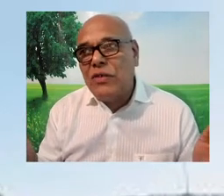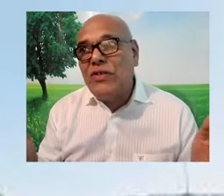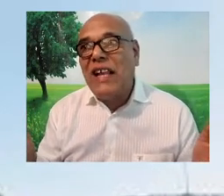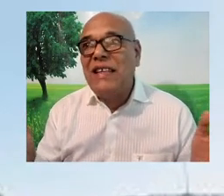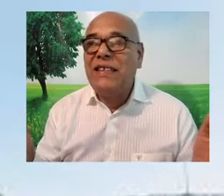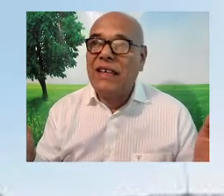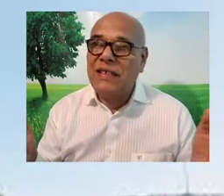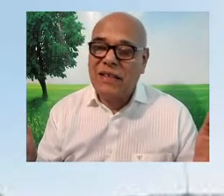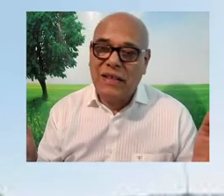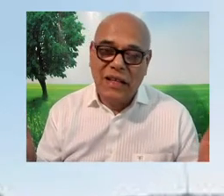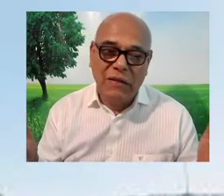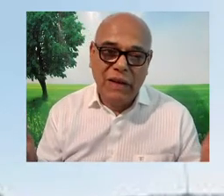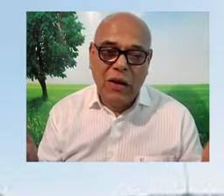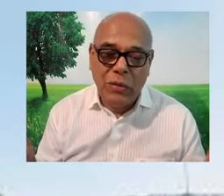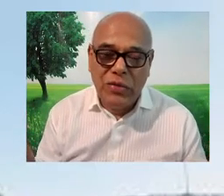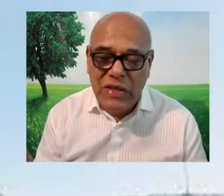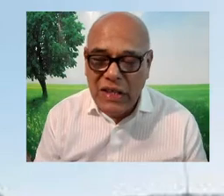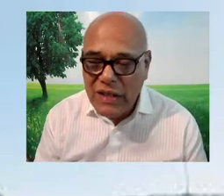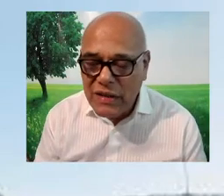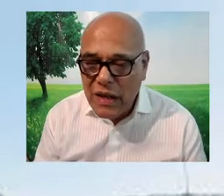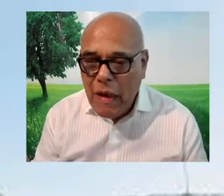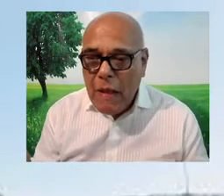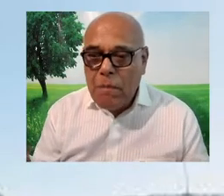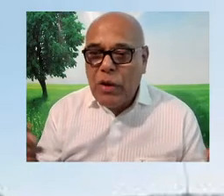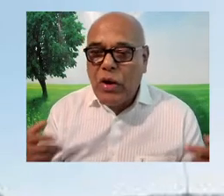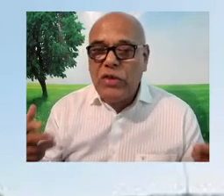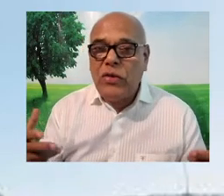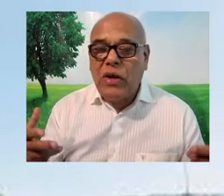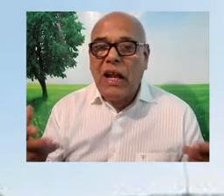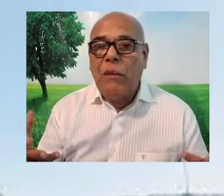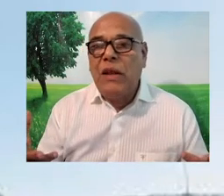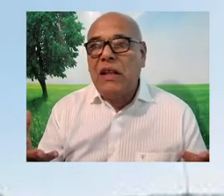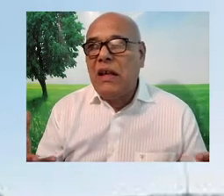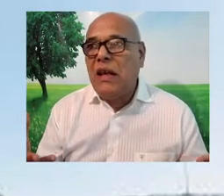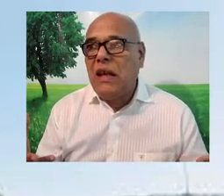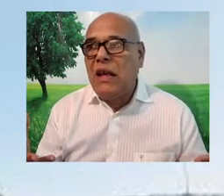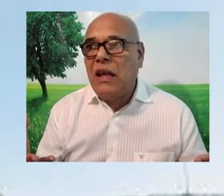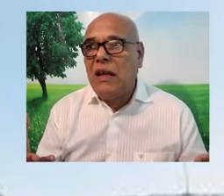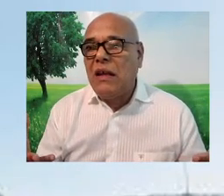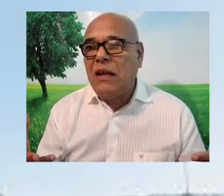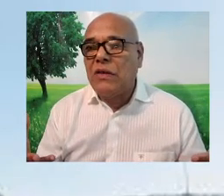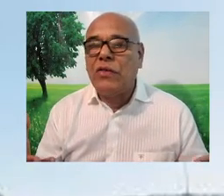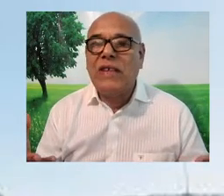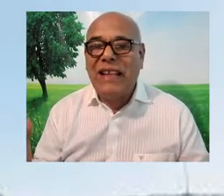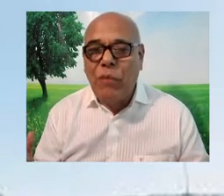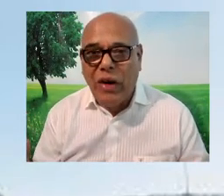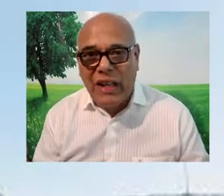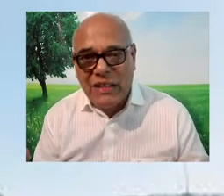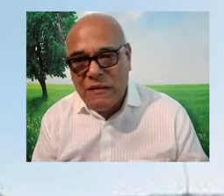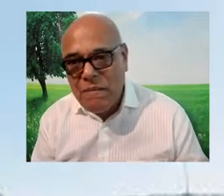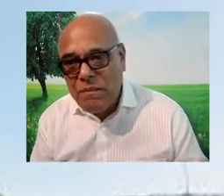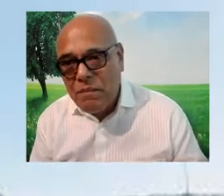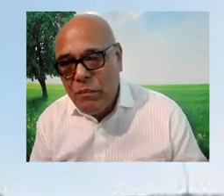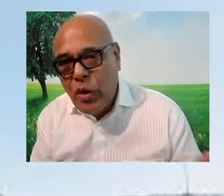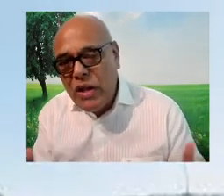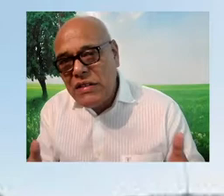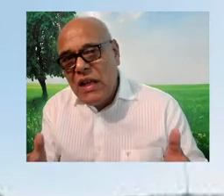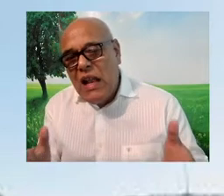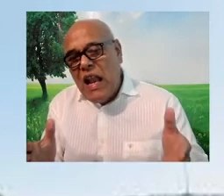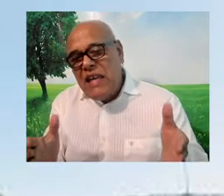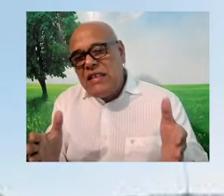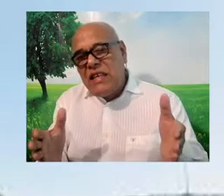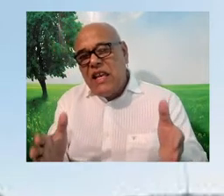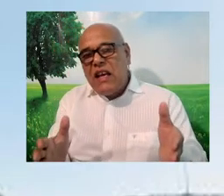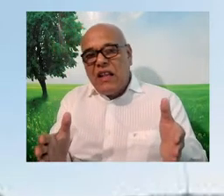socialistas, pero que son claramente socialdemócratas. Pero